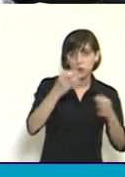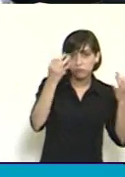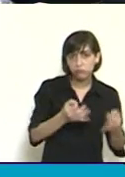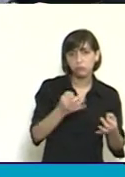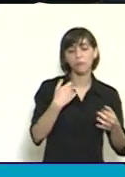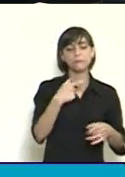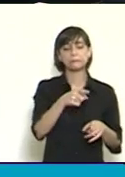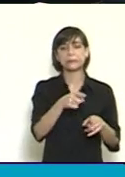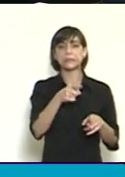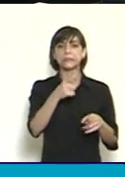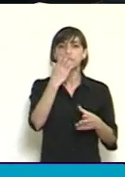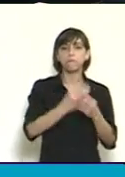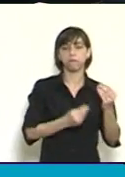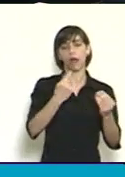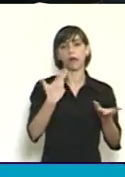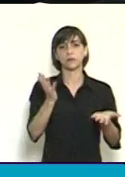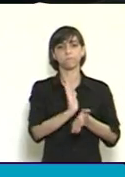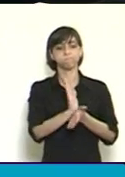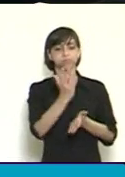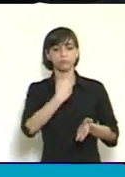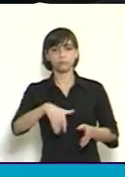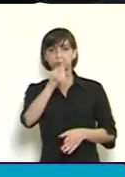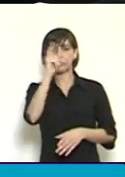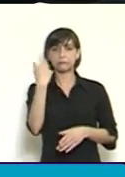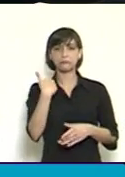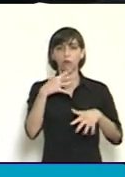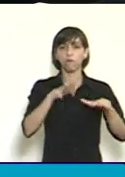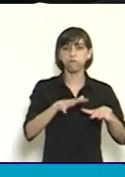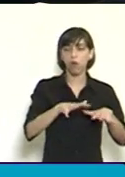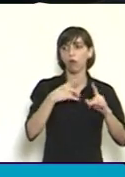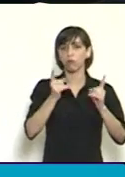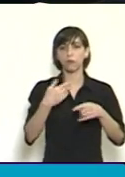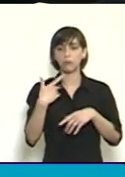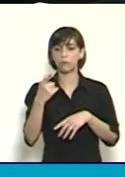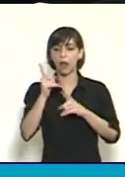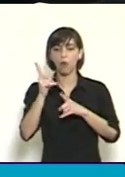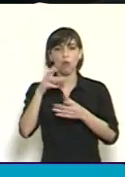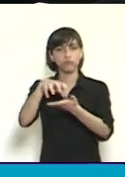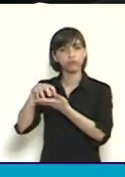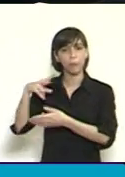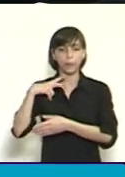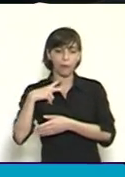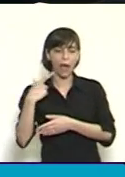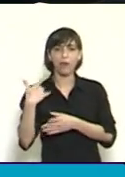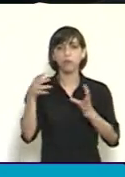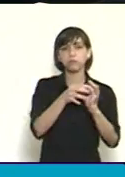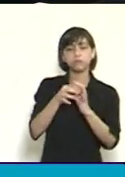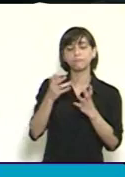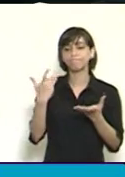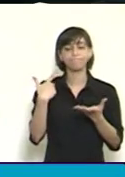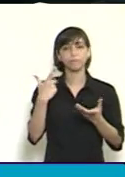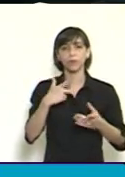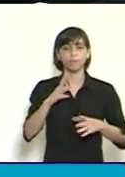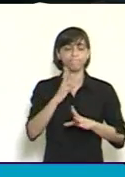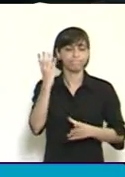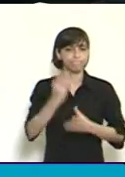una relación con un actor privado, donde el 80% de los empleados, recién mencionaba el diputado Petri, hay que discutir el pase